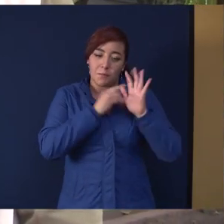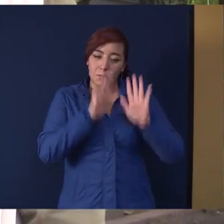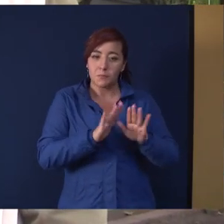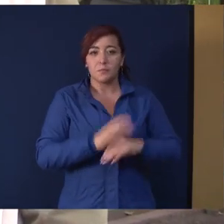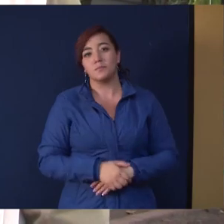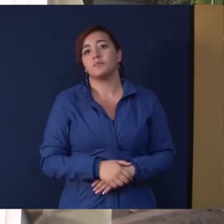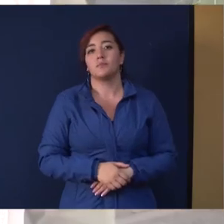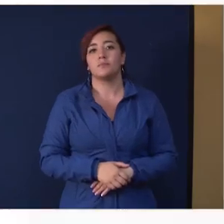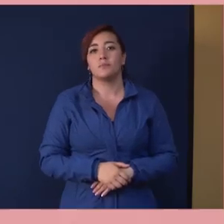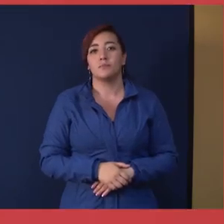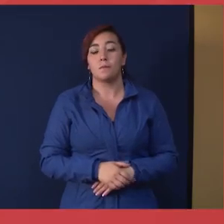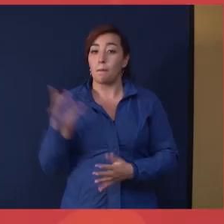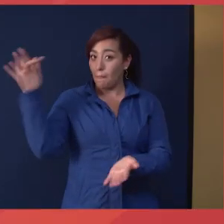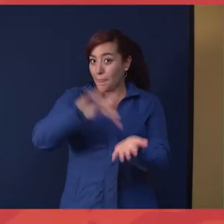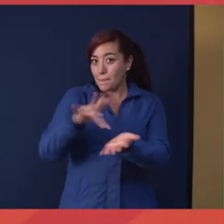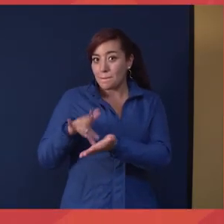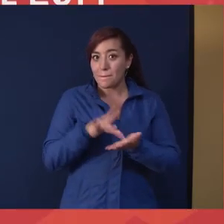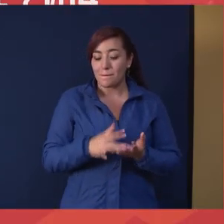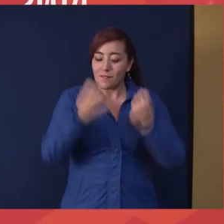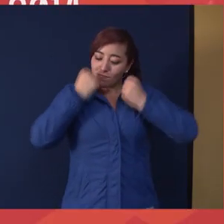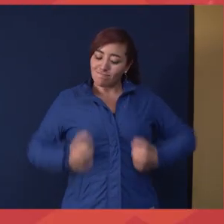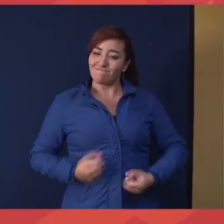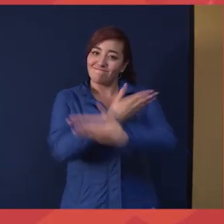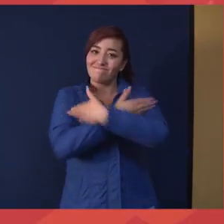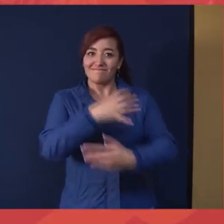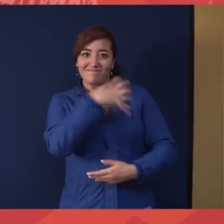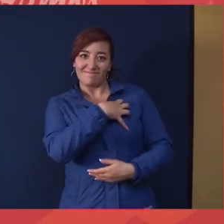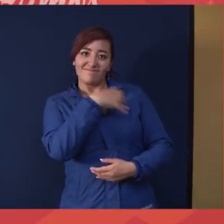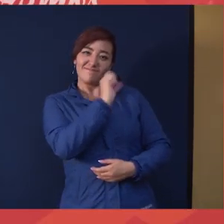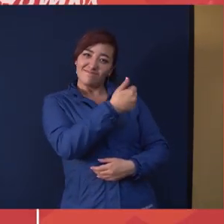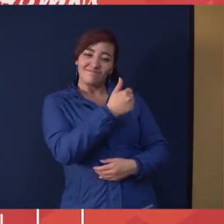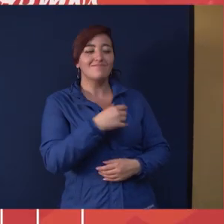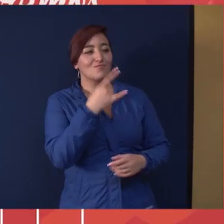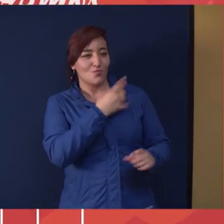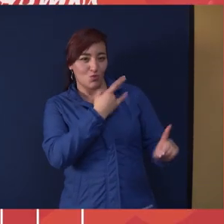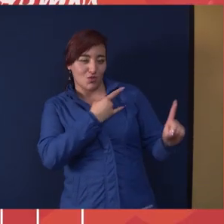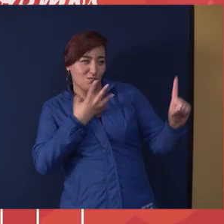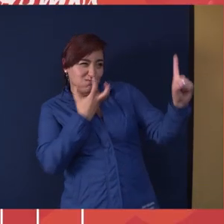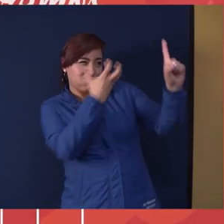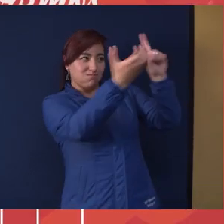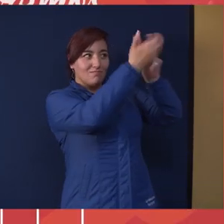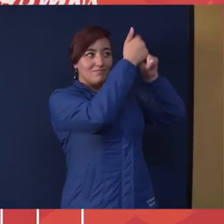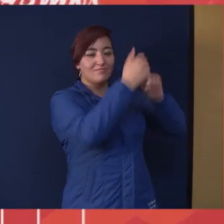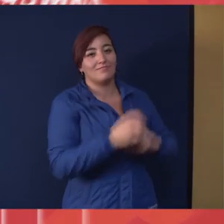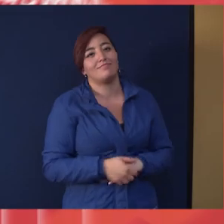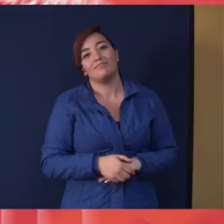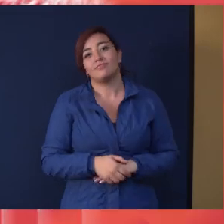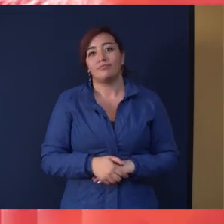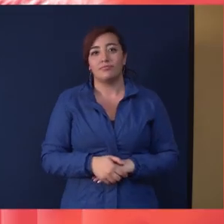Universidad Pedagógica Nacional Participa, ponte la 10 por la universidad que queremos